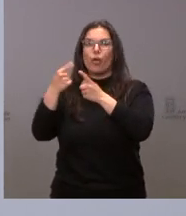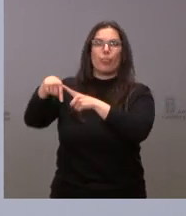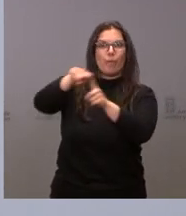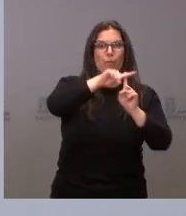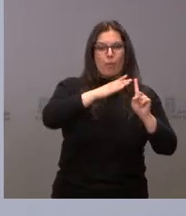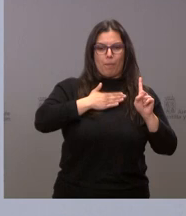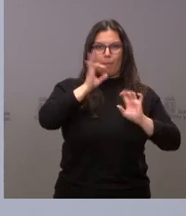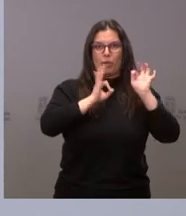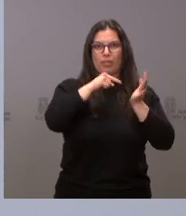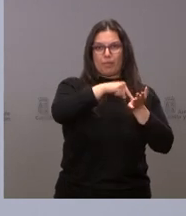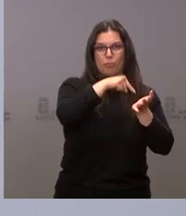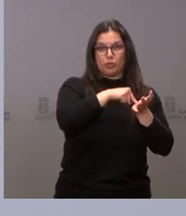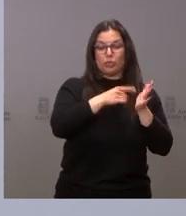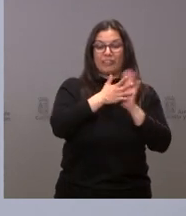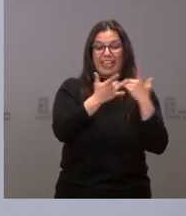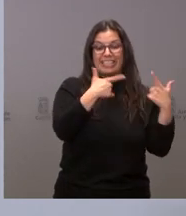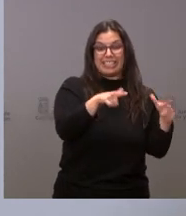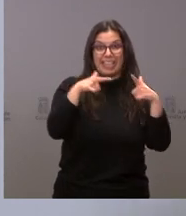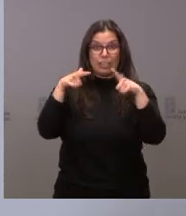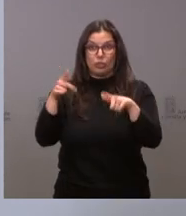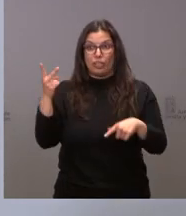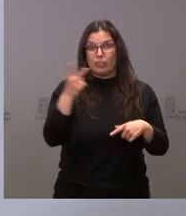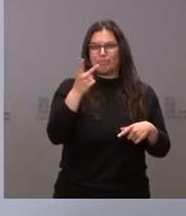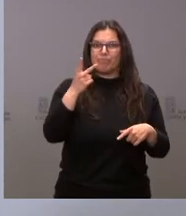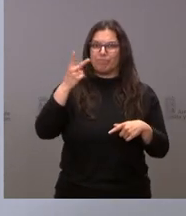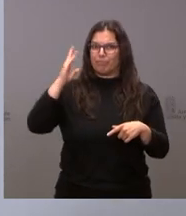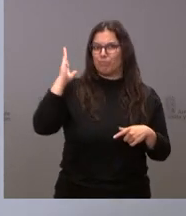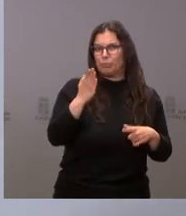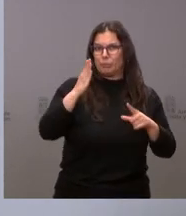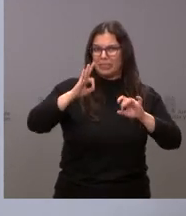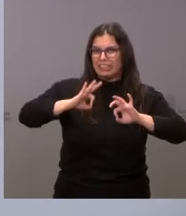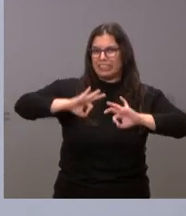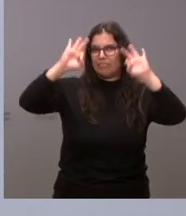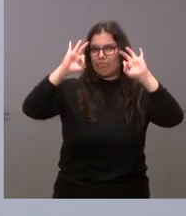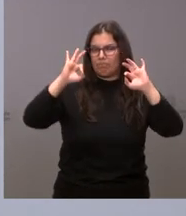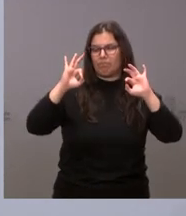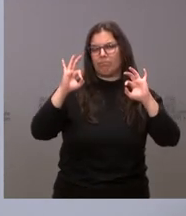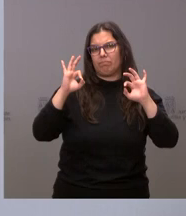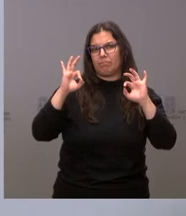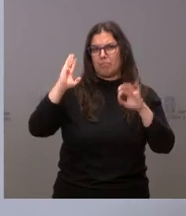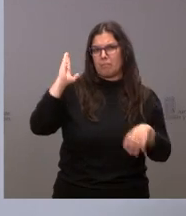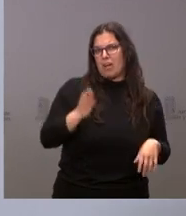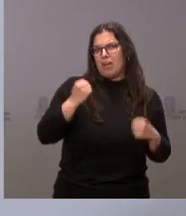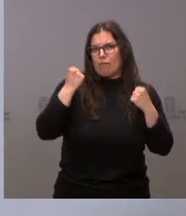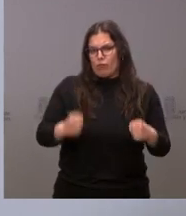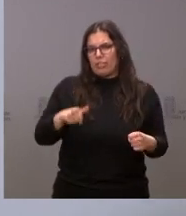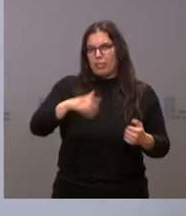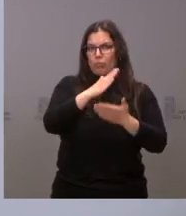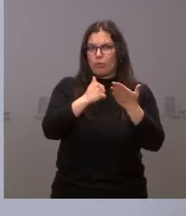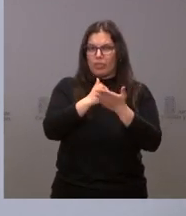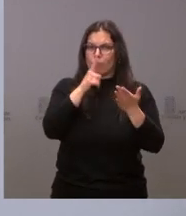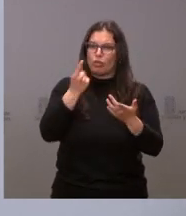beneficiar a unos sectores especialmente afectados en nuestra comunidad autónoma.